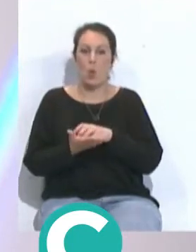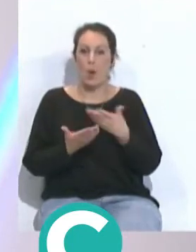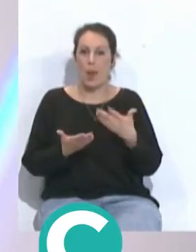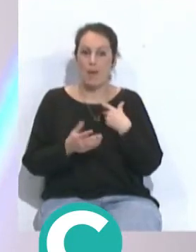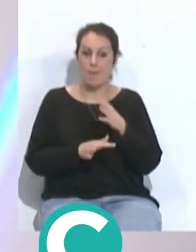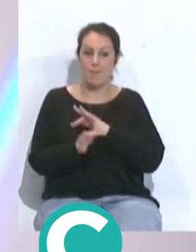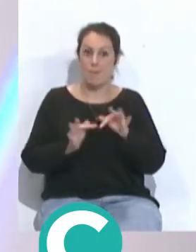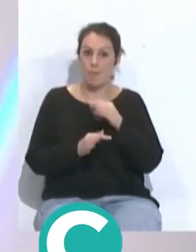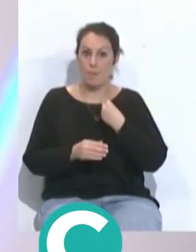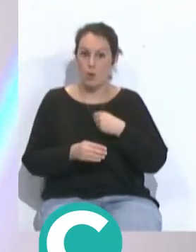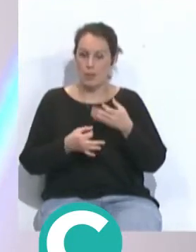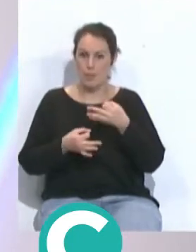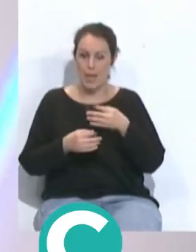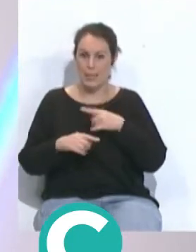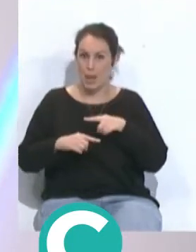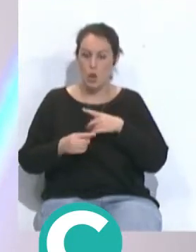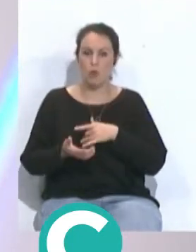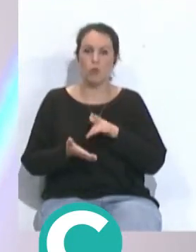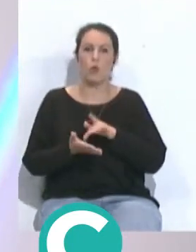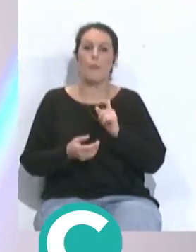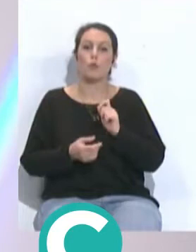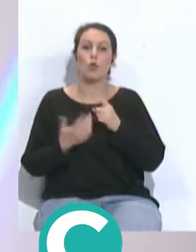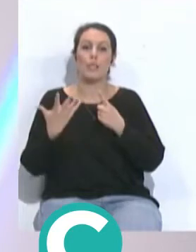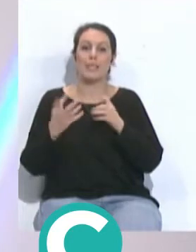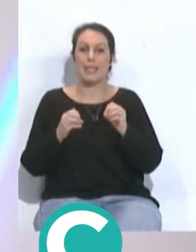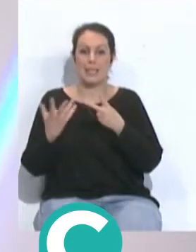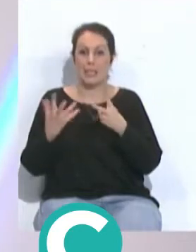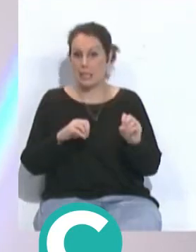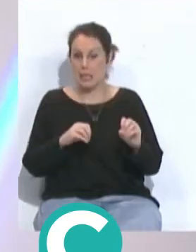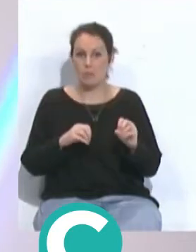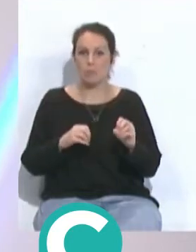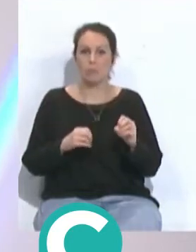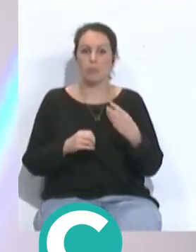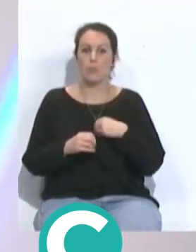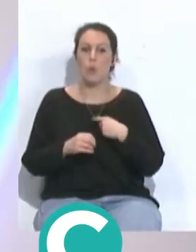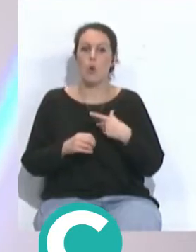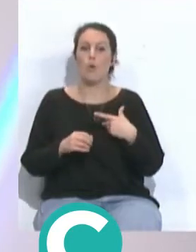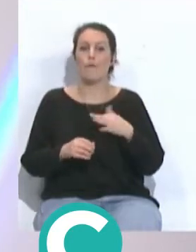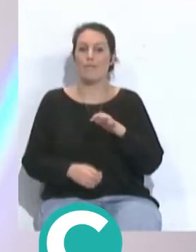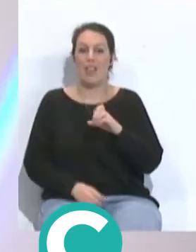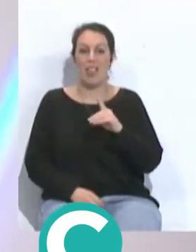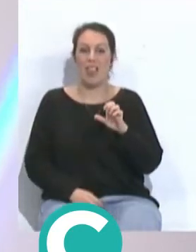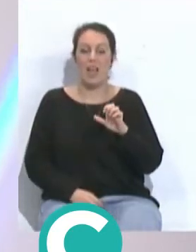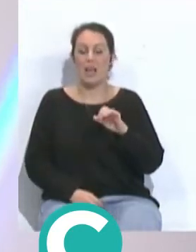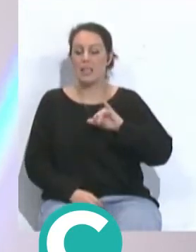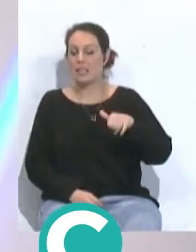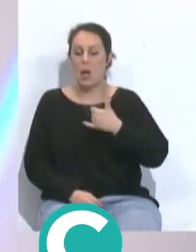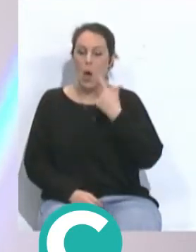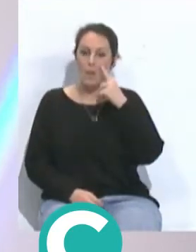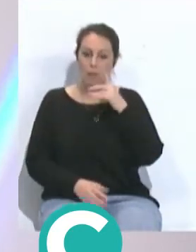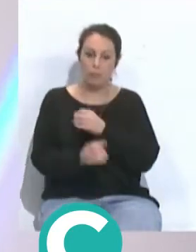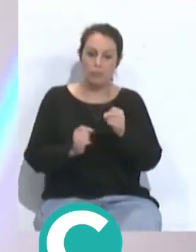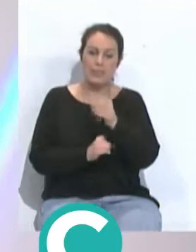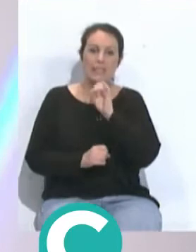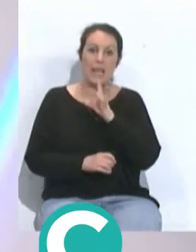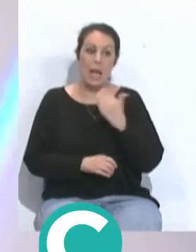en los cambios que está haciendo siempre Sergio González cuando llegue el minuto 60-70 cuando esté San Emeterio cansado a ver quién pone esta vez que